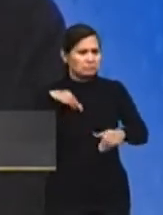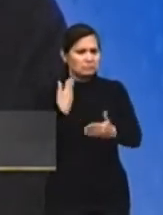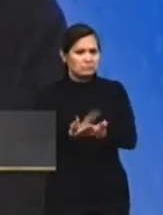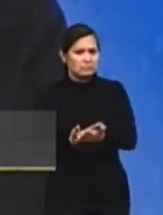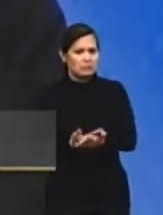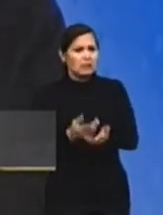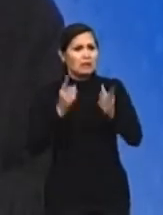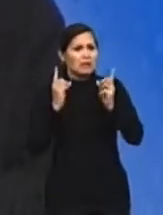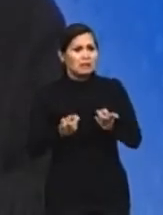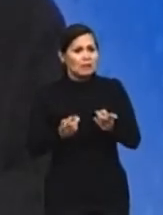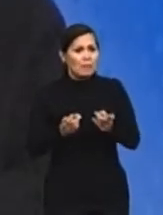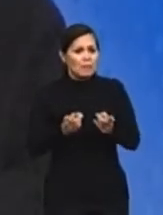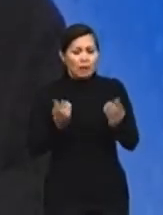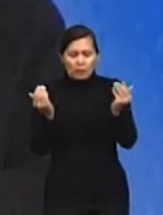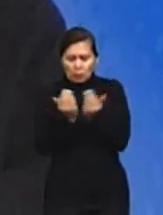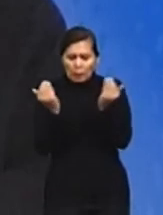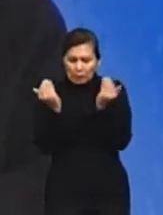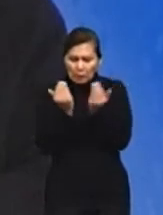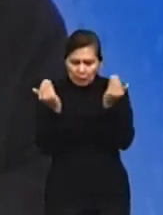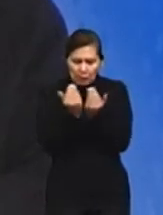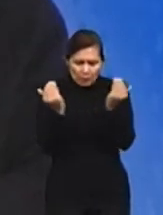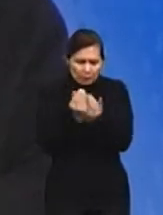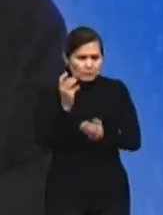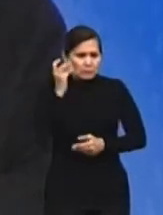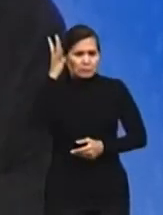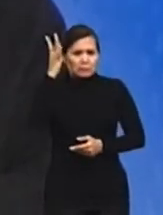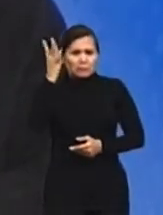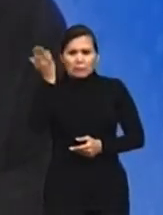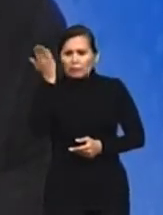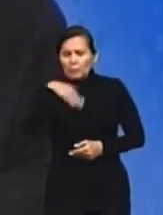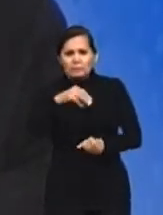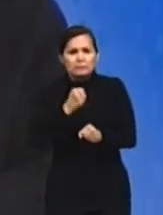Y además que más dándose estudiando, luego hay tantos profesionales que no tienen trabajo.